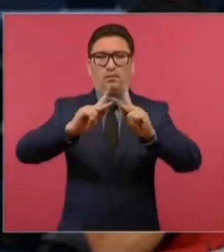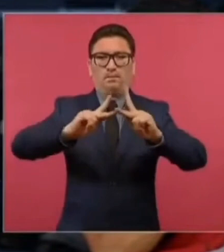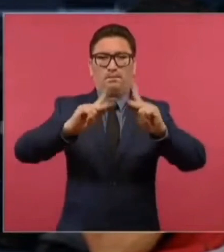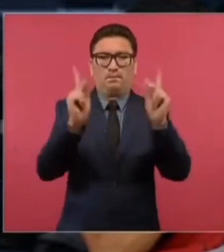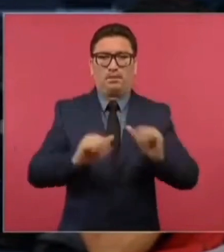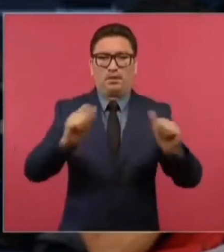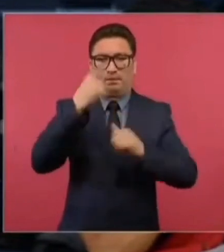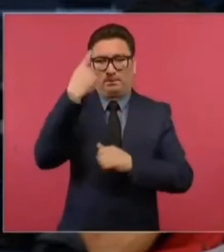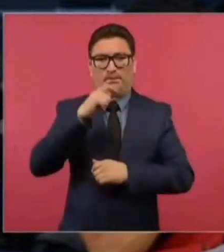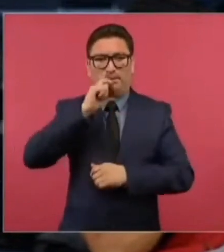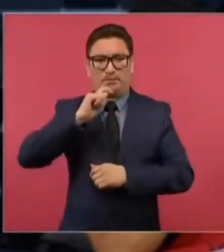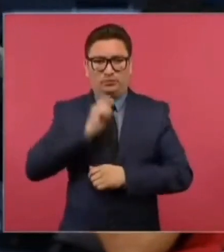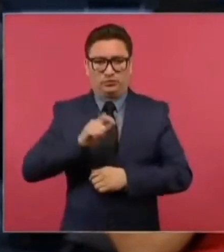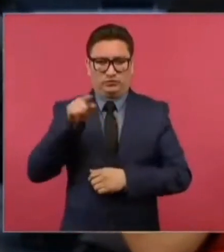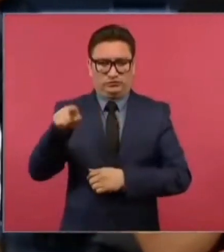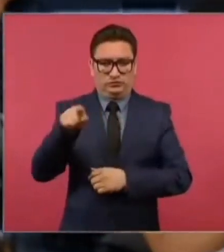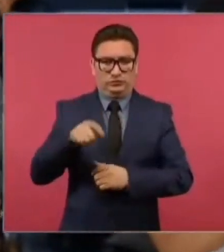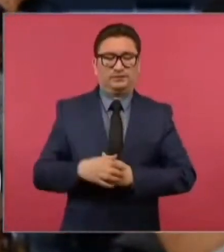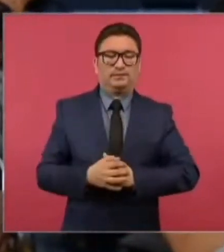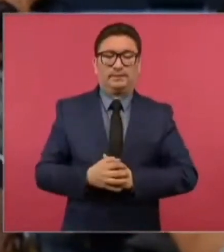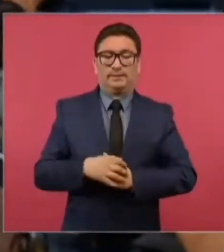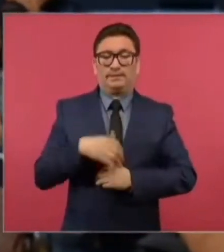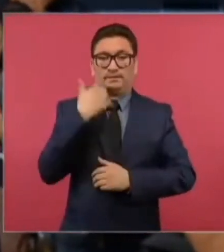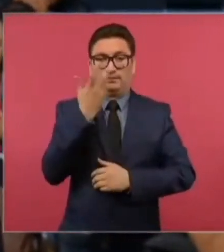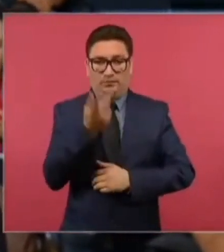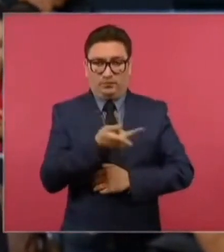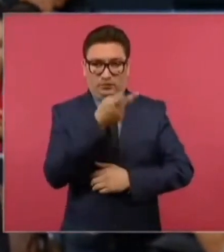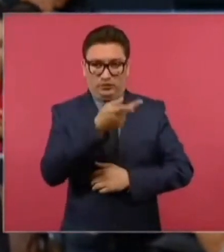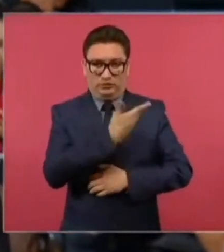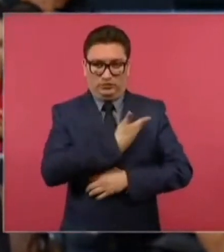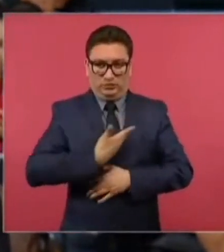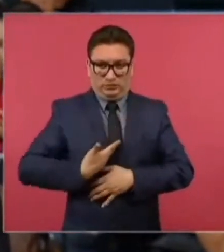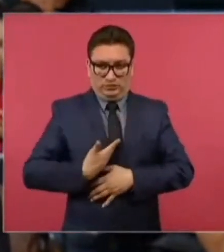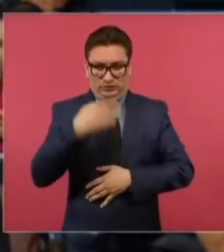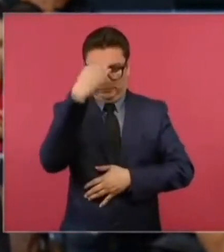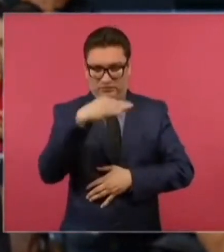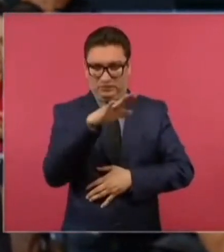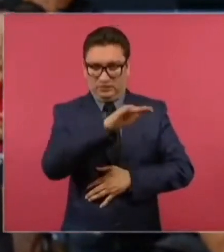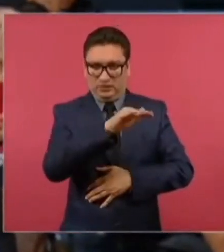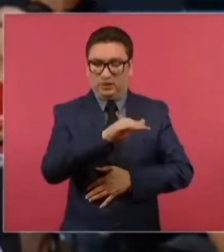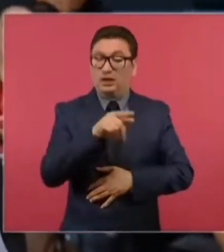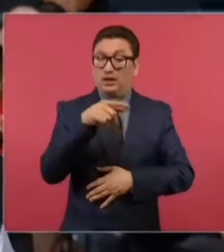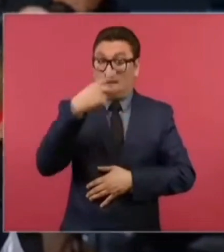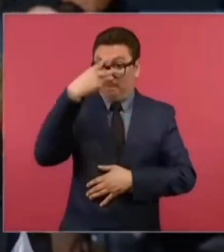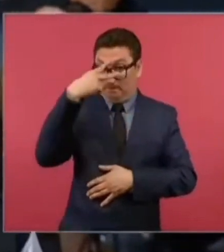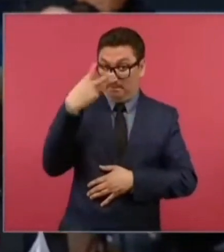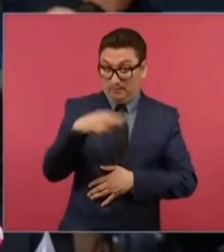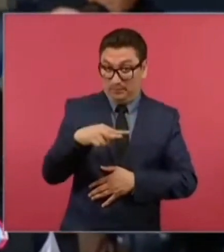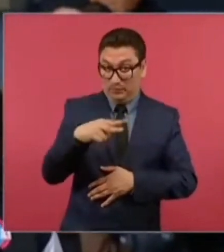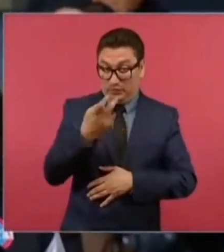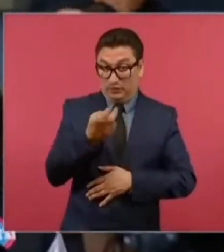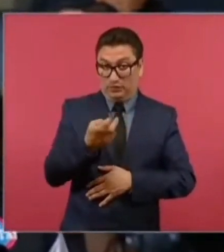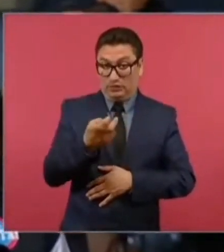de Ucrania. Preguntarle, señor Presidente, si México va a